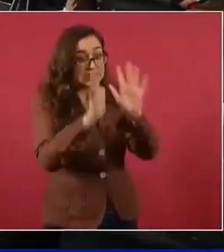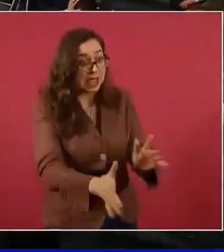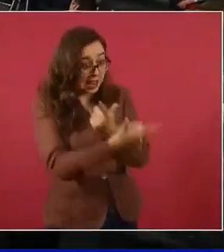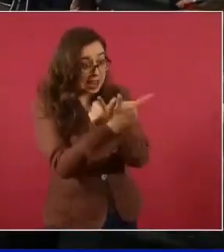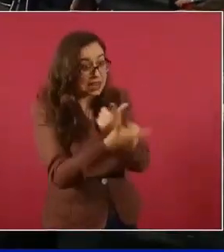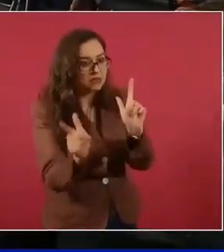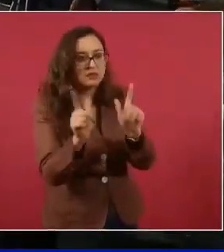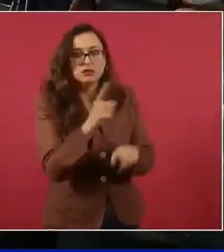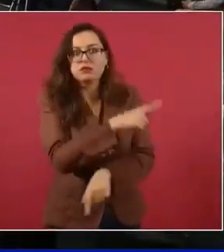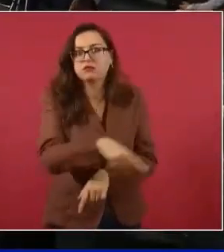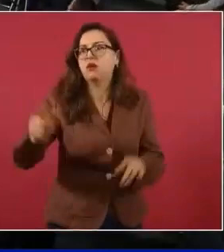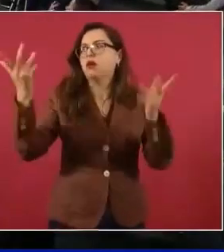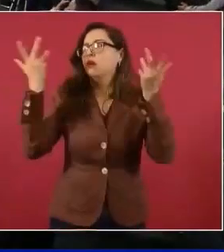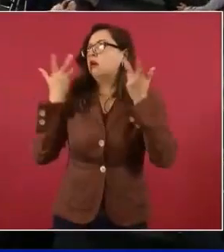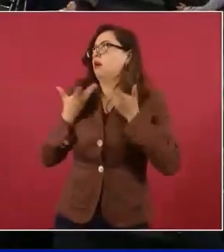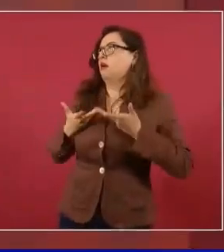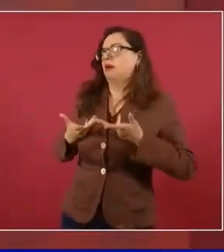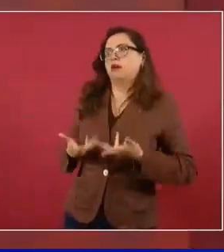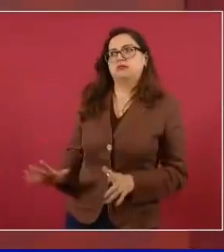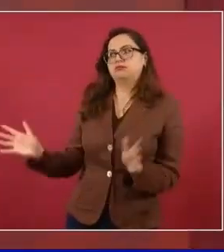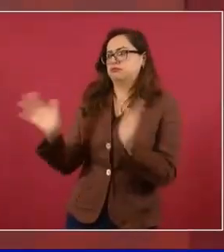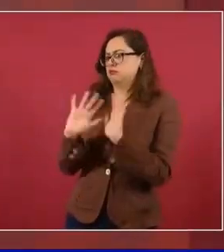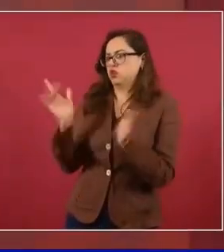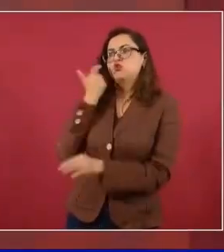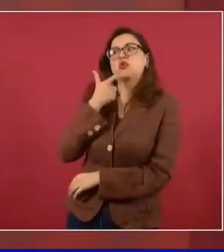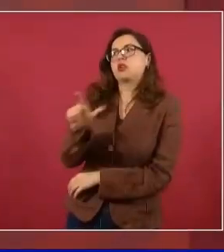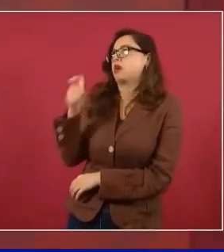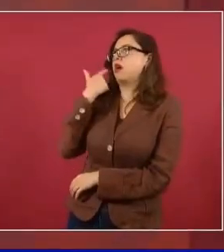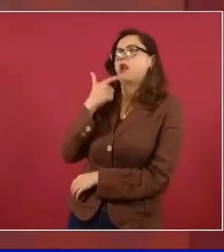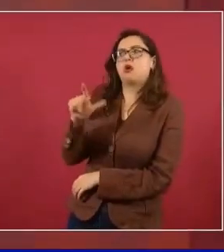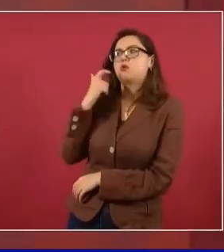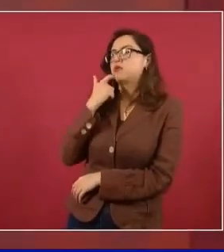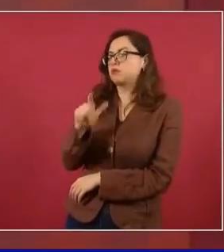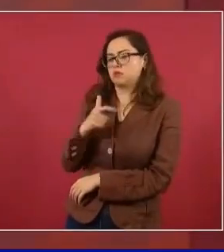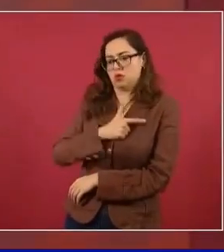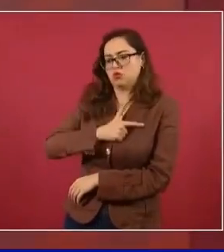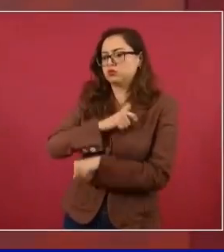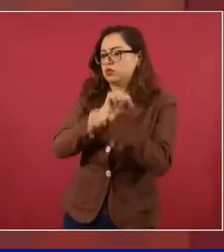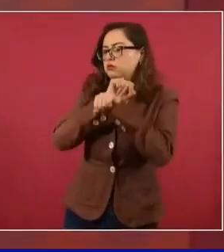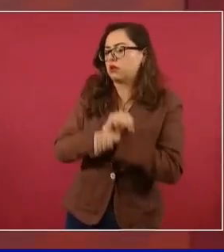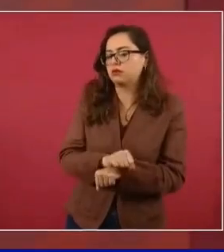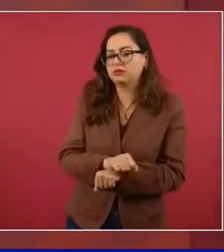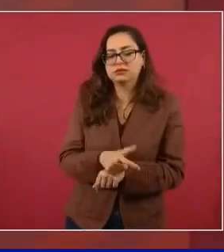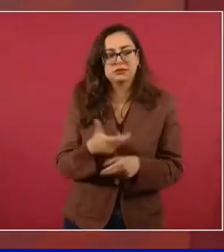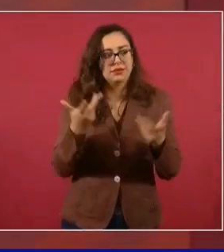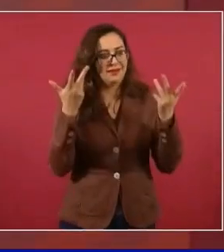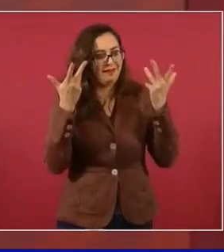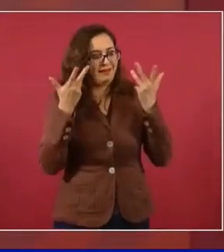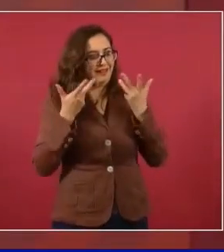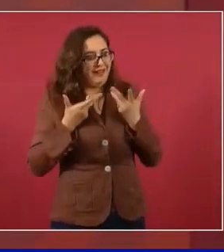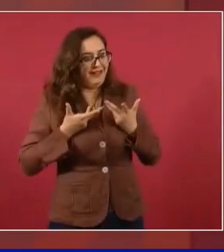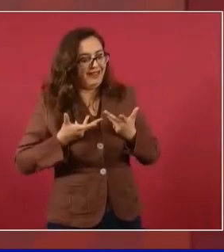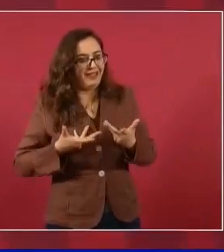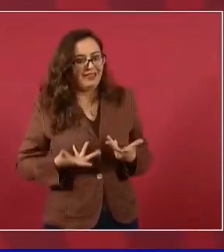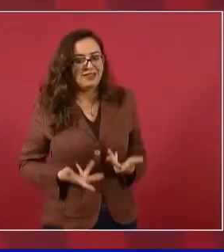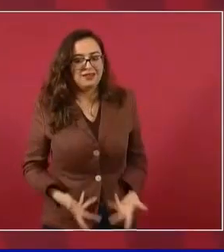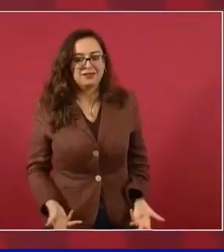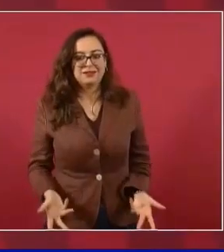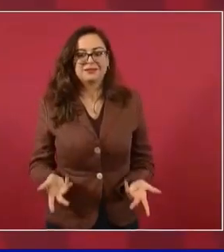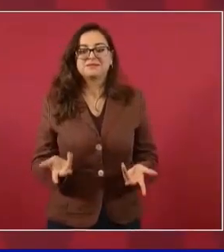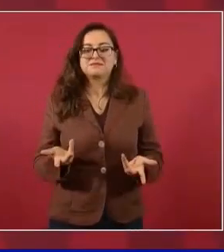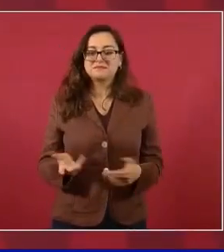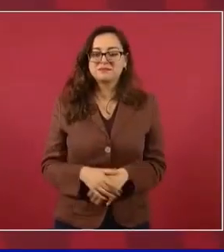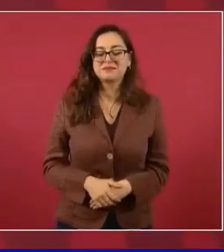o cuando se obtuvo la independencia. Al cura Hidalgo,